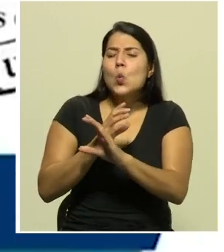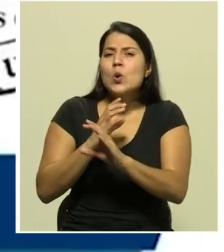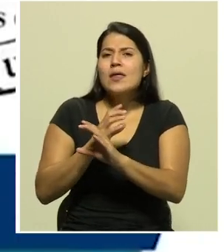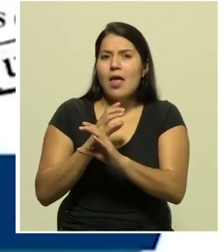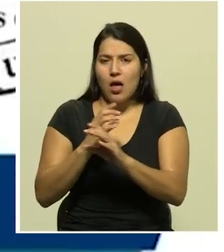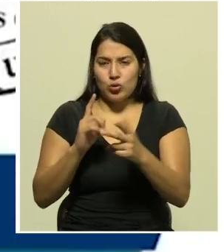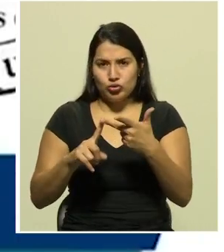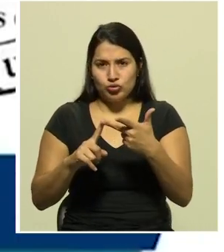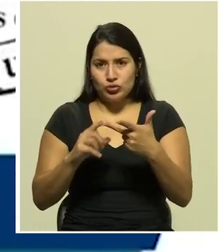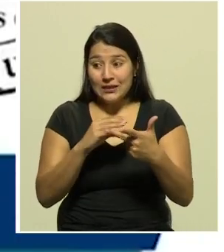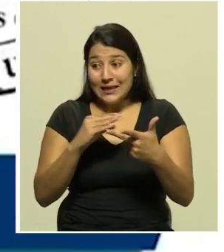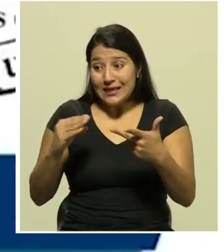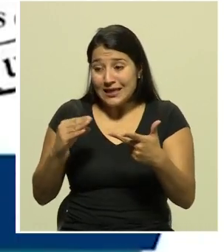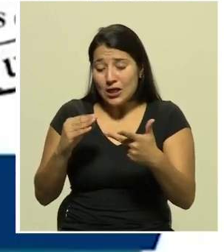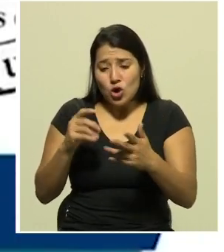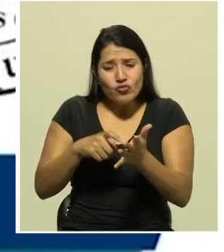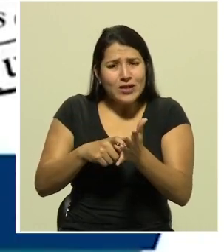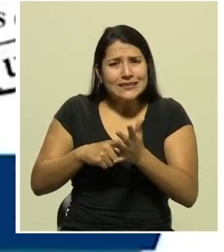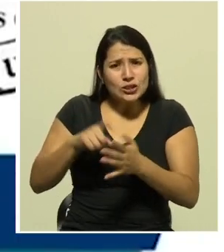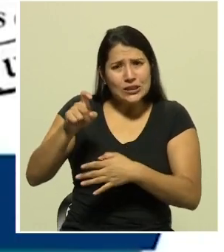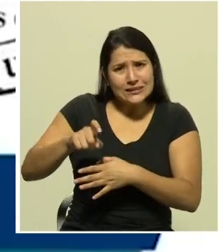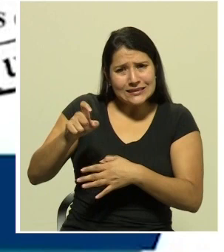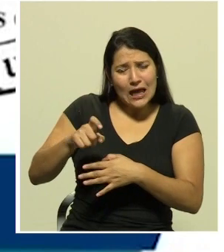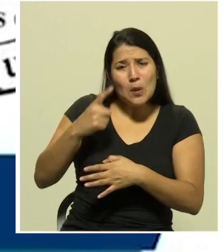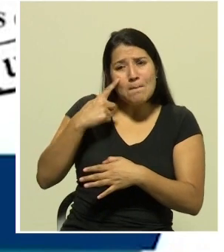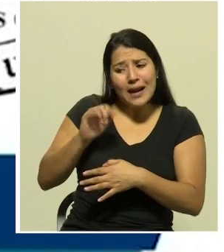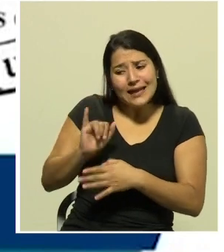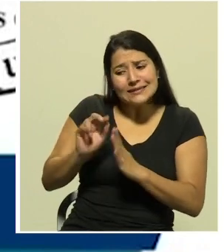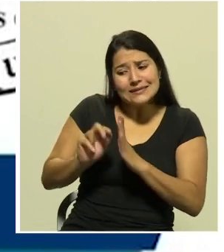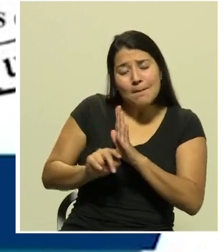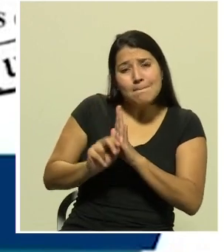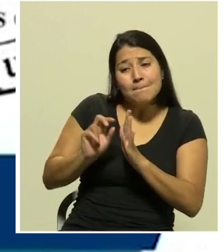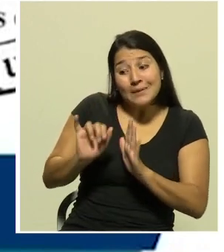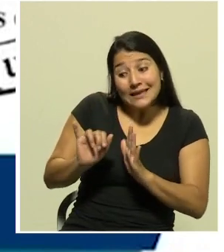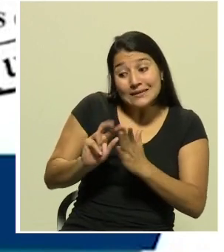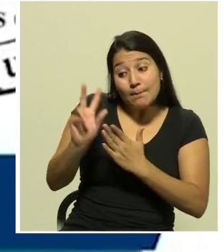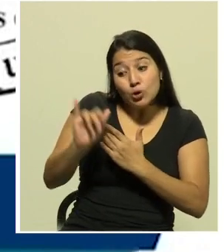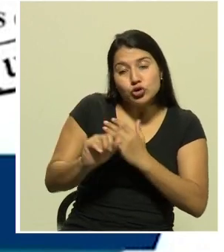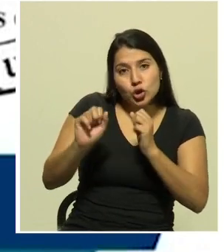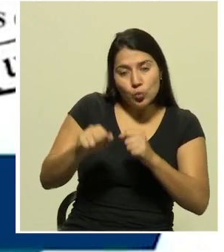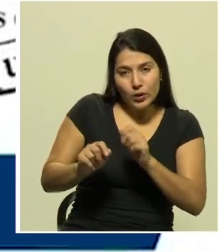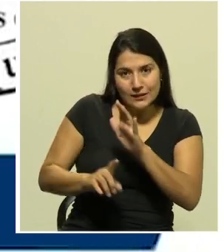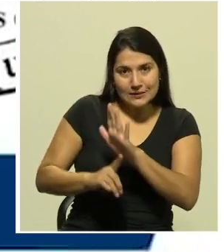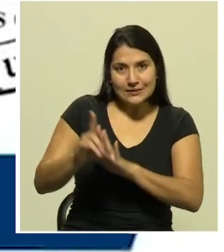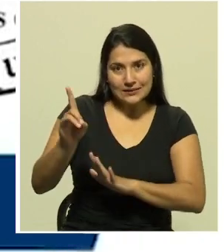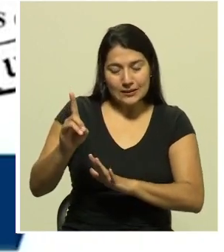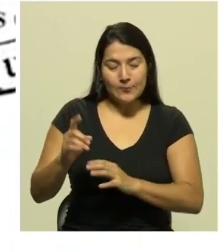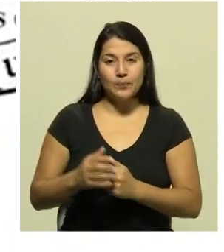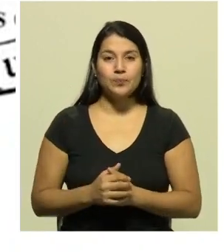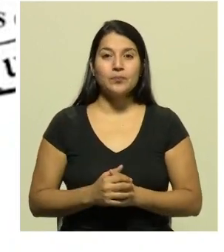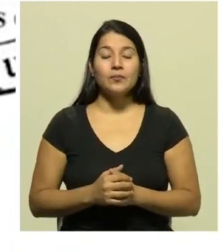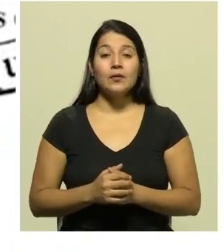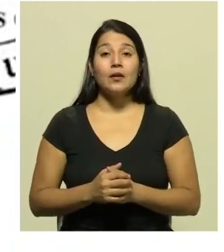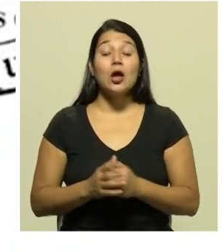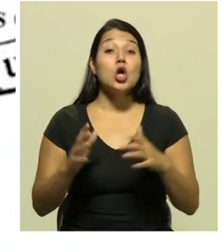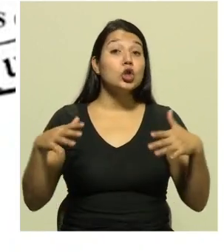para que fructifique un proyecto de este tipo o varios que podrían ser abiertos en diversas zonas del país. Aún no sabemos hasta